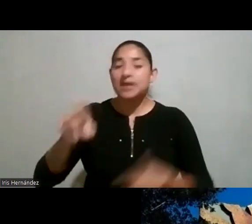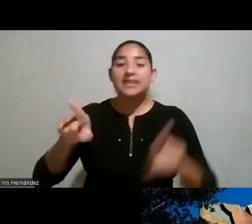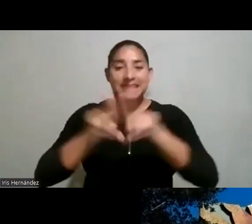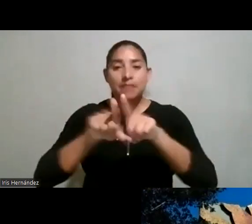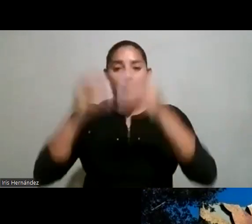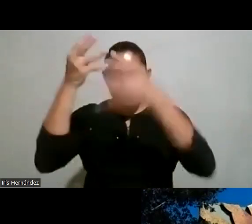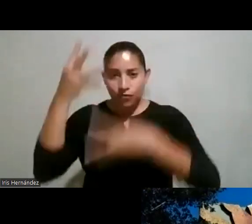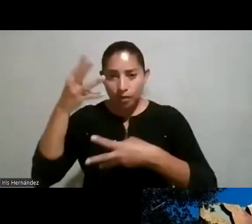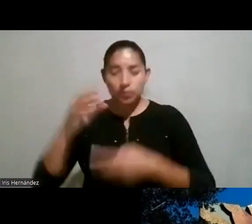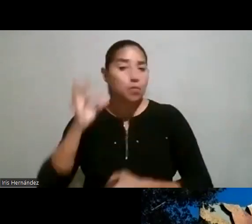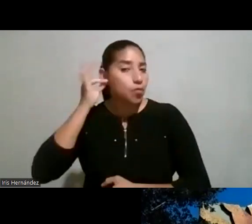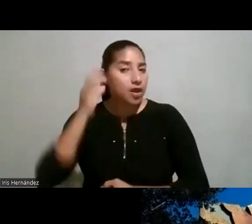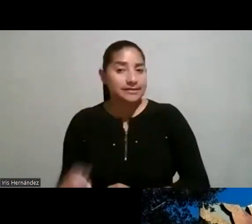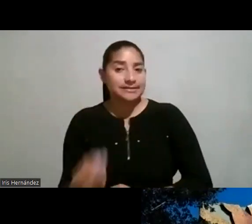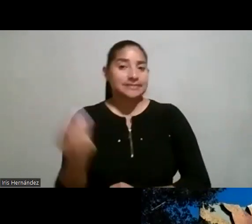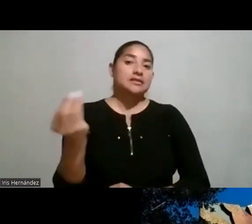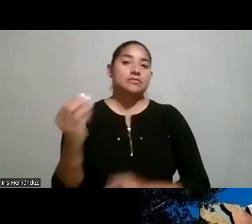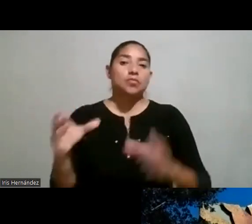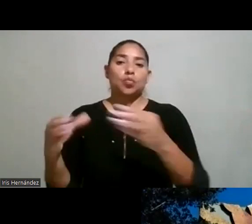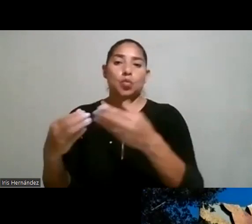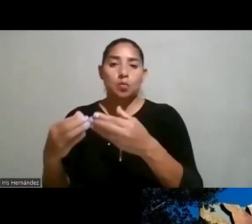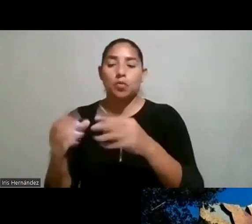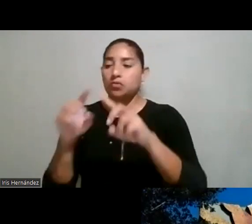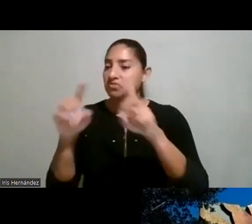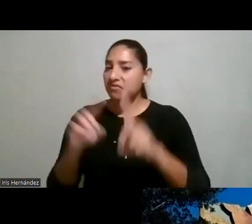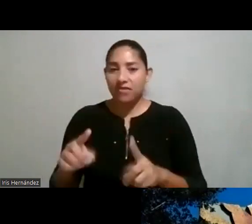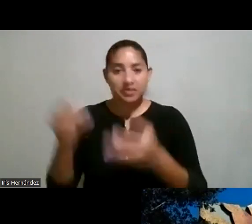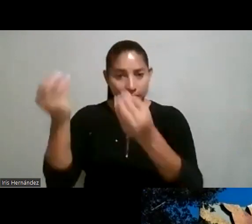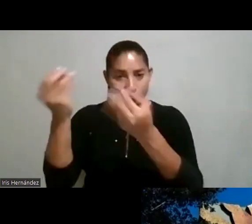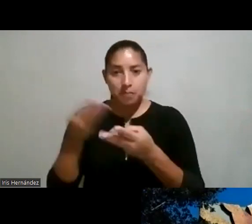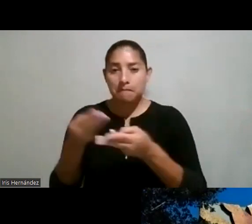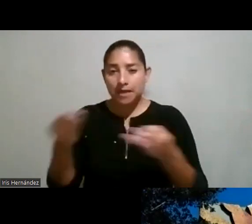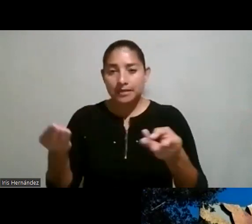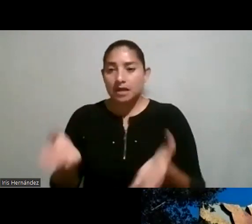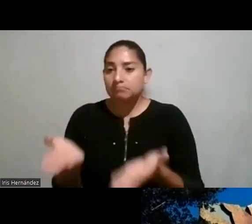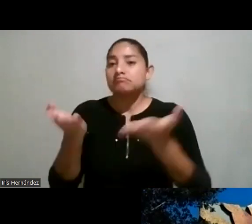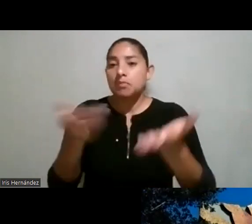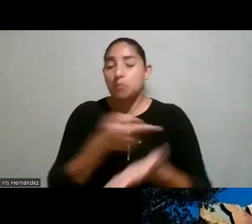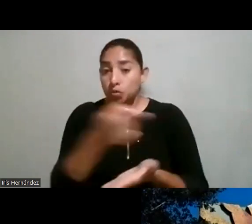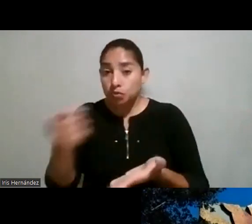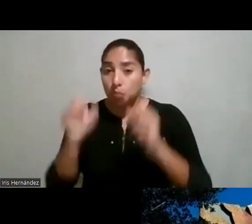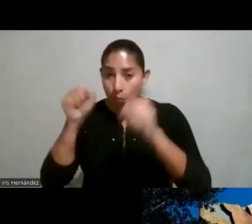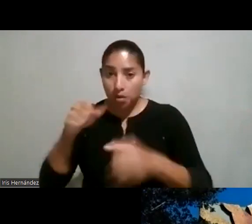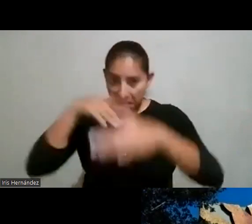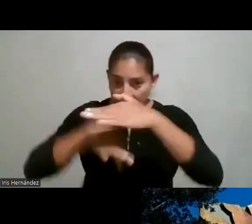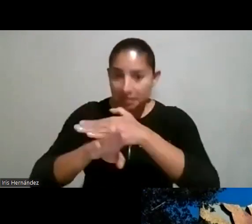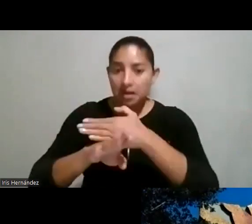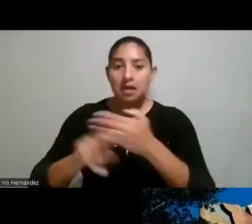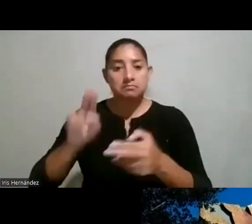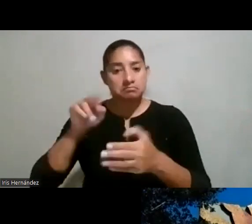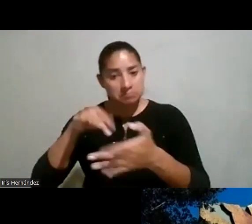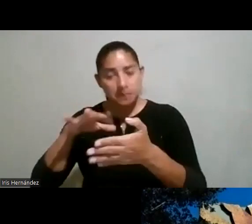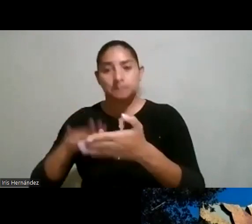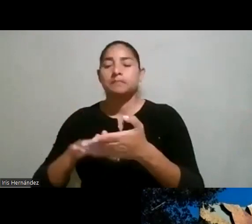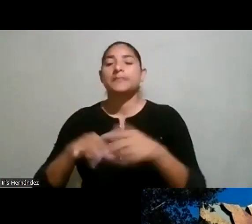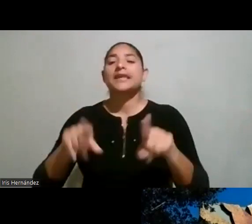hablábamos de chicas Steam entre otros verdad entonces lo hemos puesto a disposición también en este sentido verdad de poder favorecer